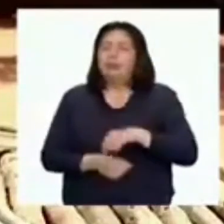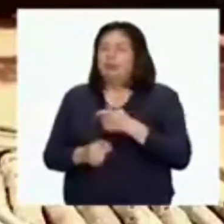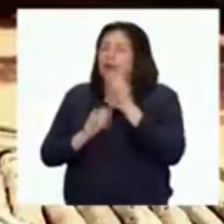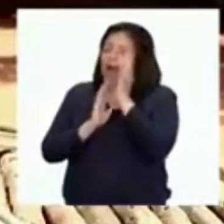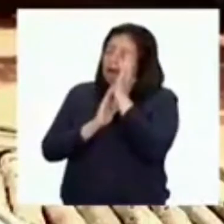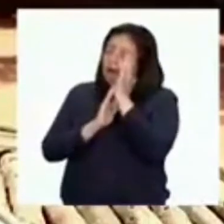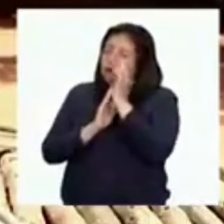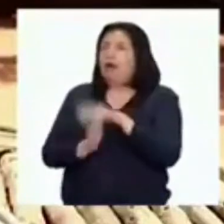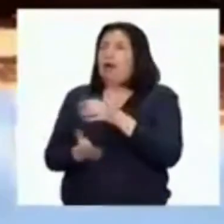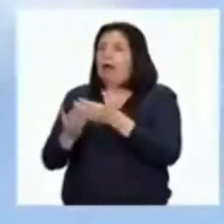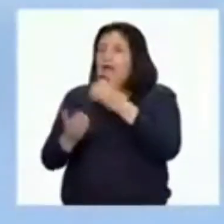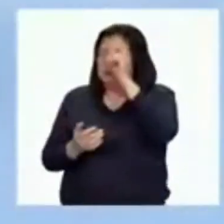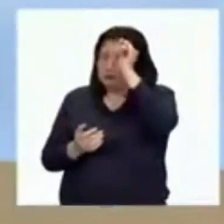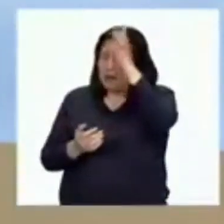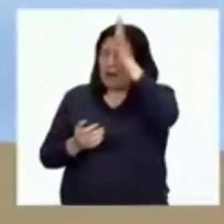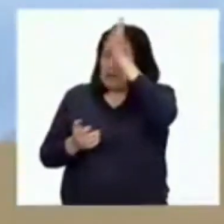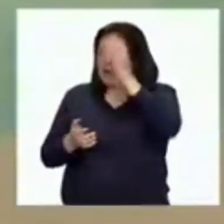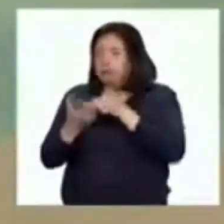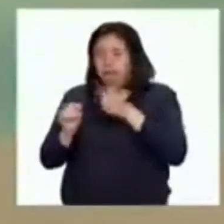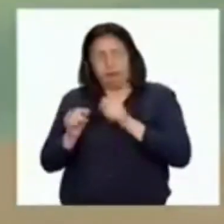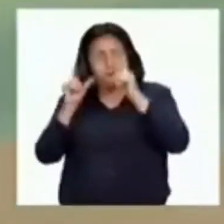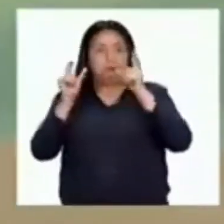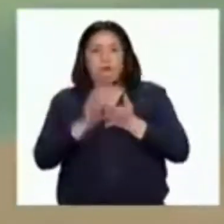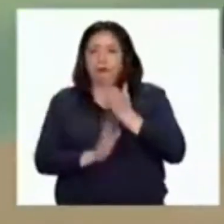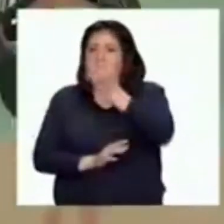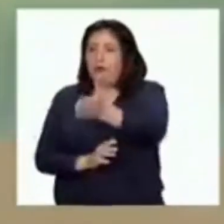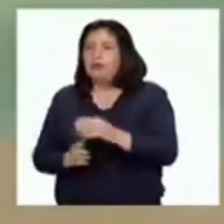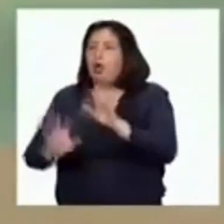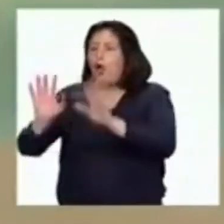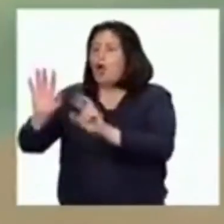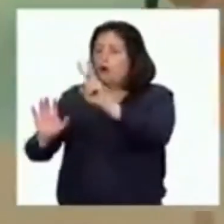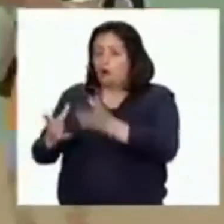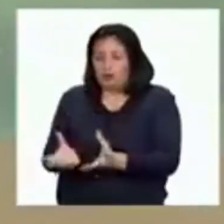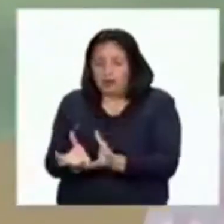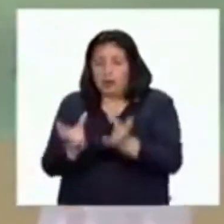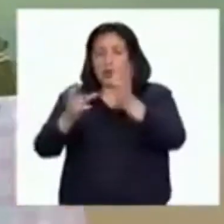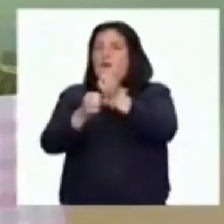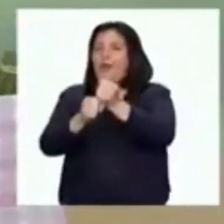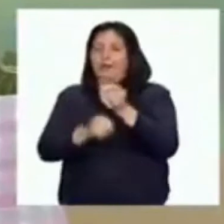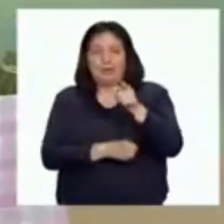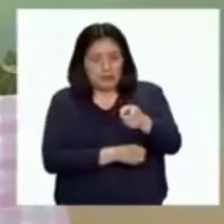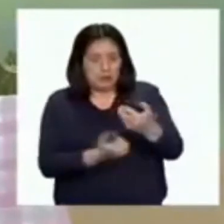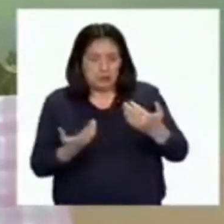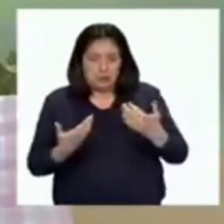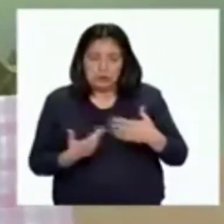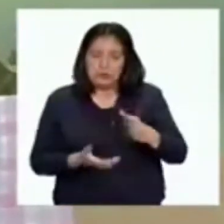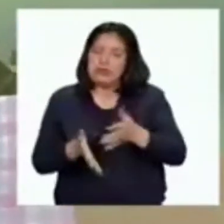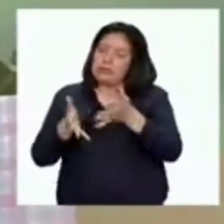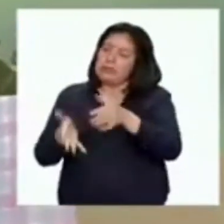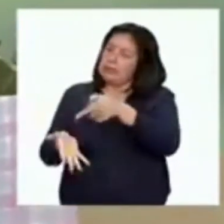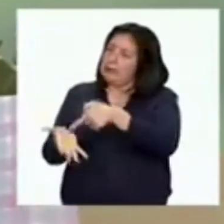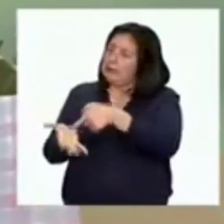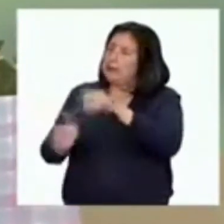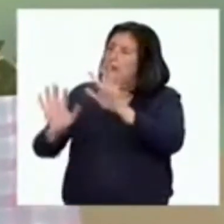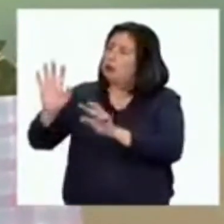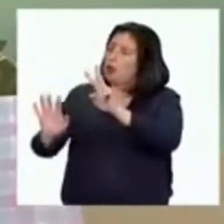arrumbó con sus 12 juanes. Y ahora, jovencita, así que tienes un saldo de